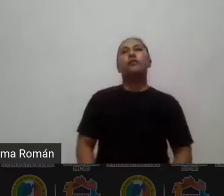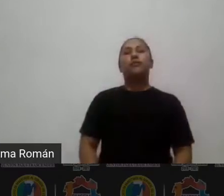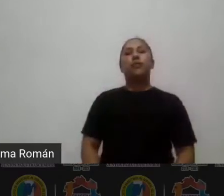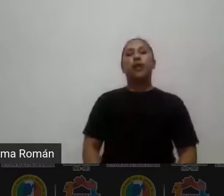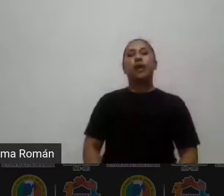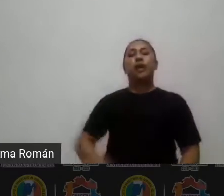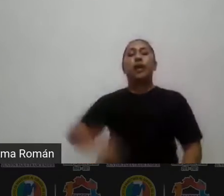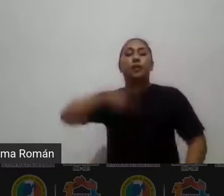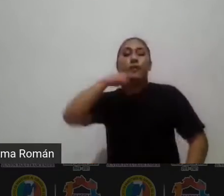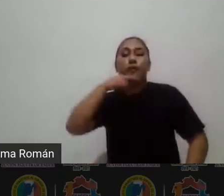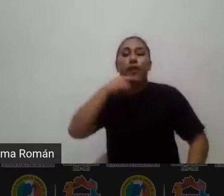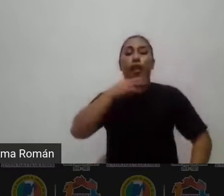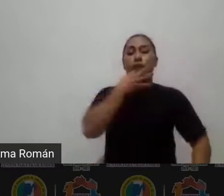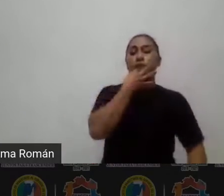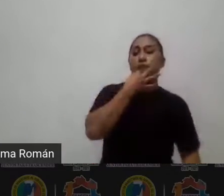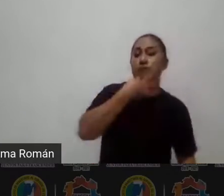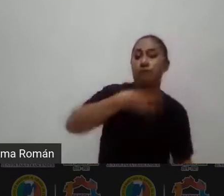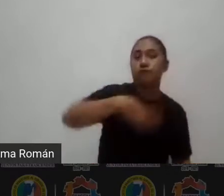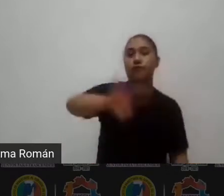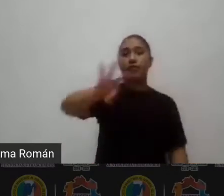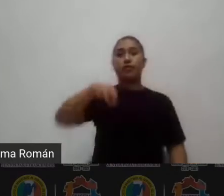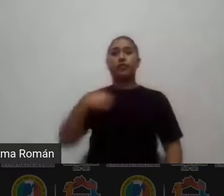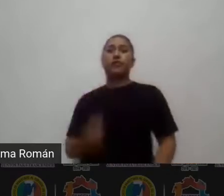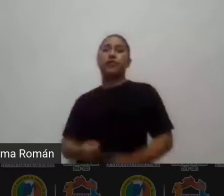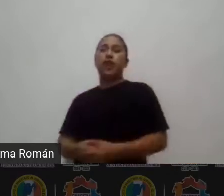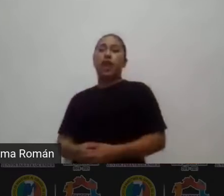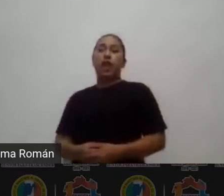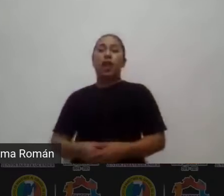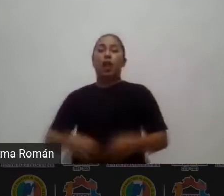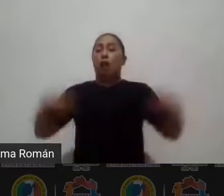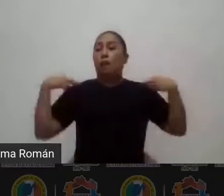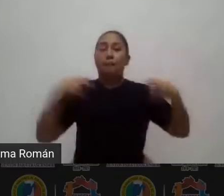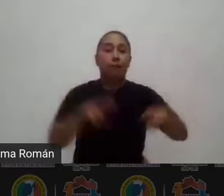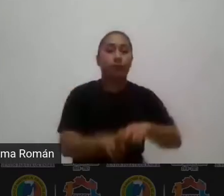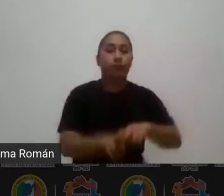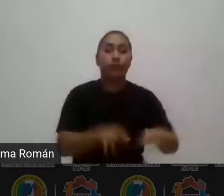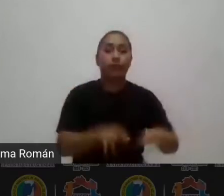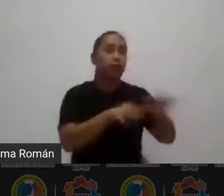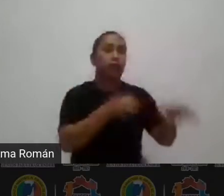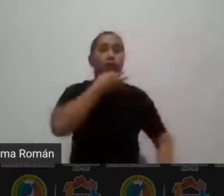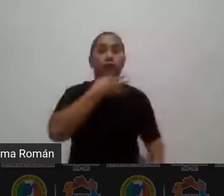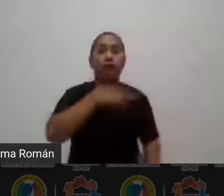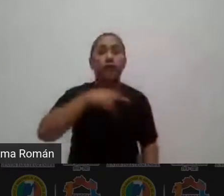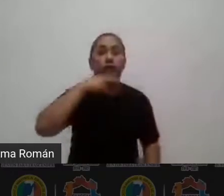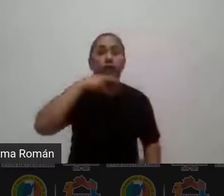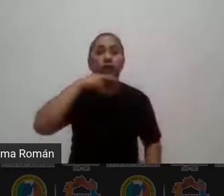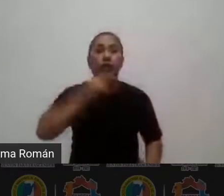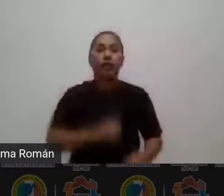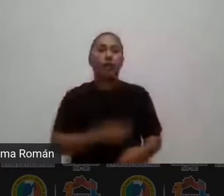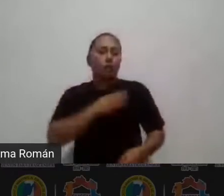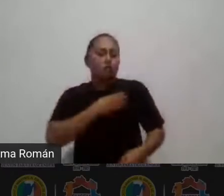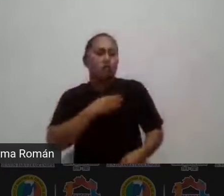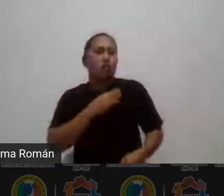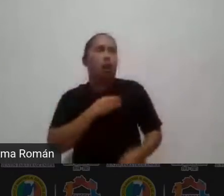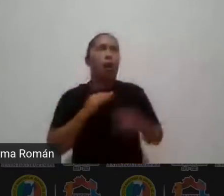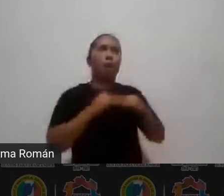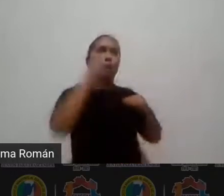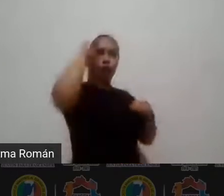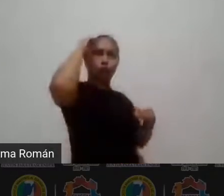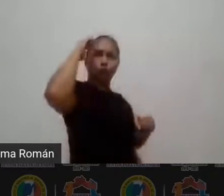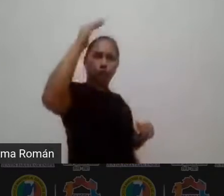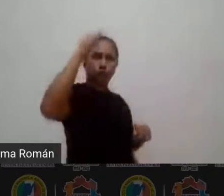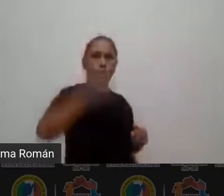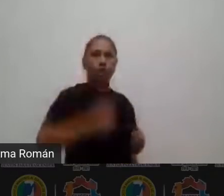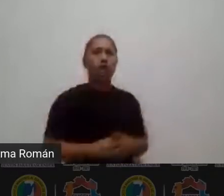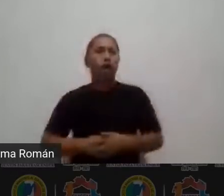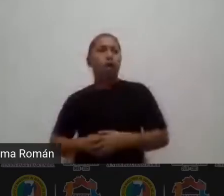habían los maestros de la comisión no del festejo navideño había los que eran súper buenos líderes coordinando y se va a